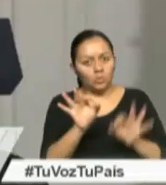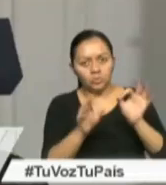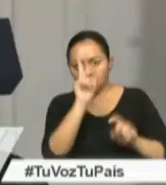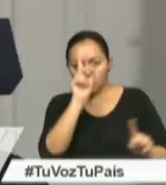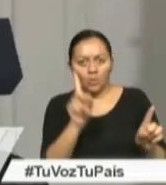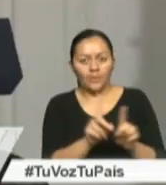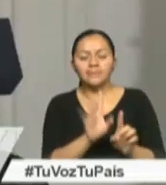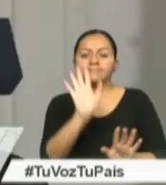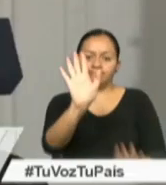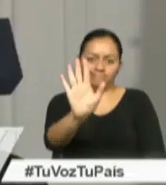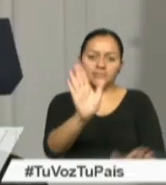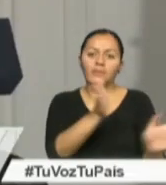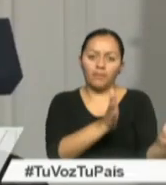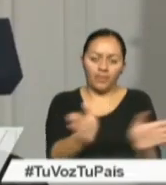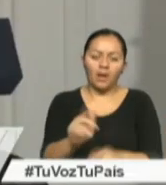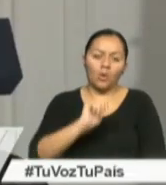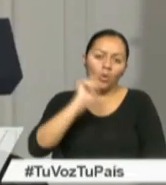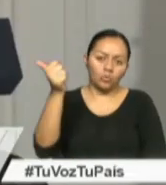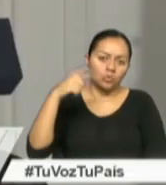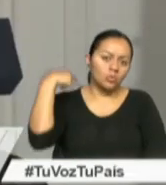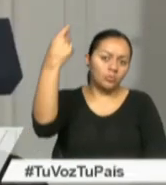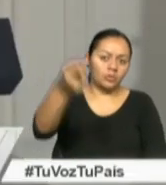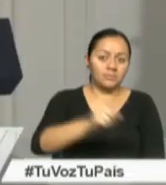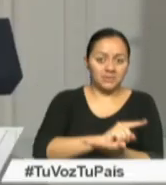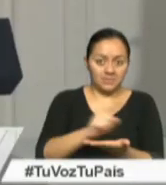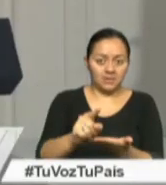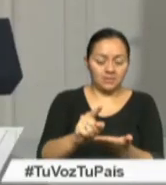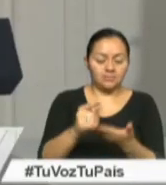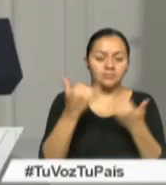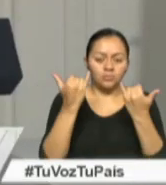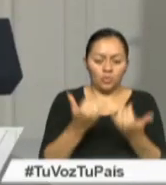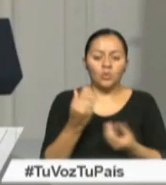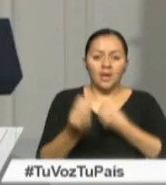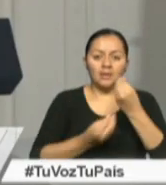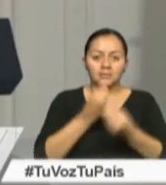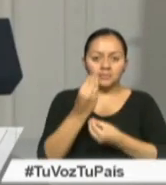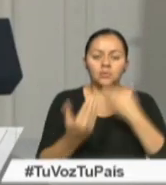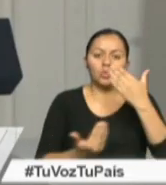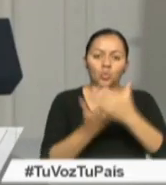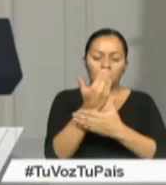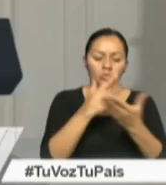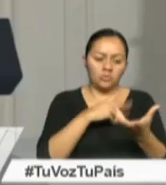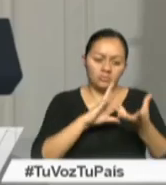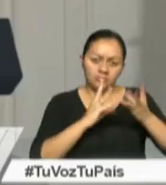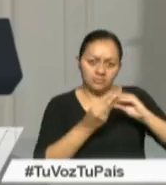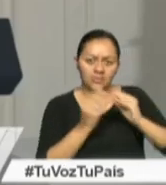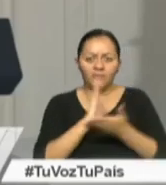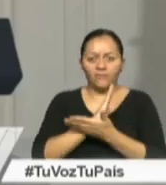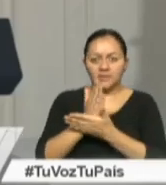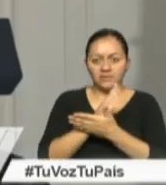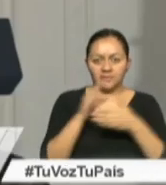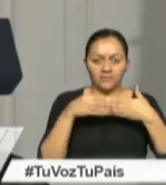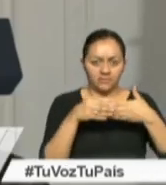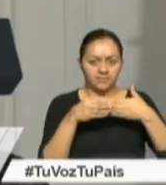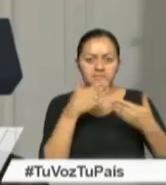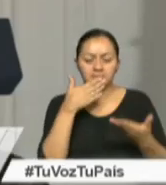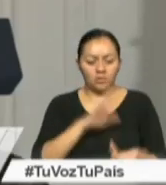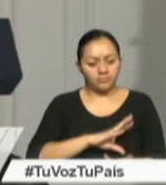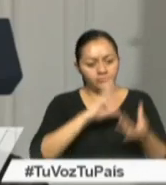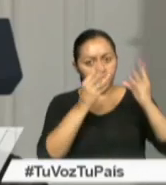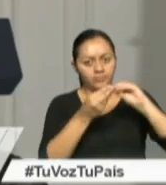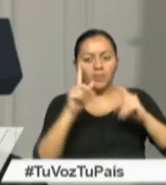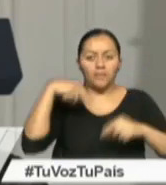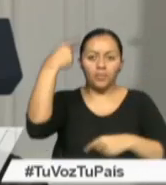Vamos a emitir una nueva y comprensiva orden Para proteger a la gente En algún momento de la próxima